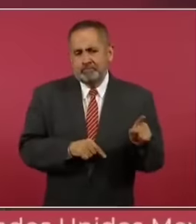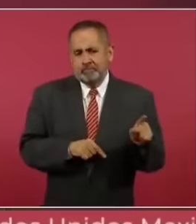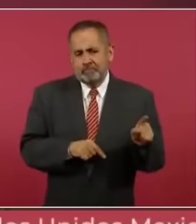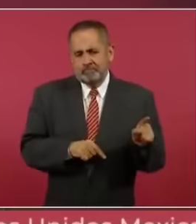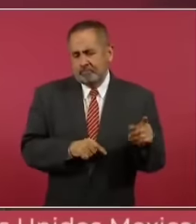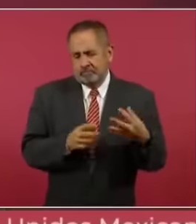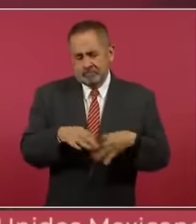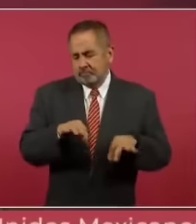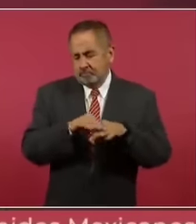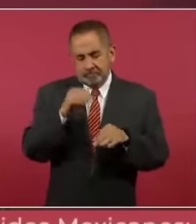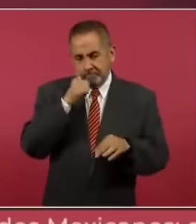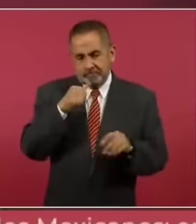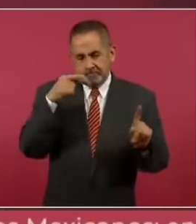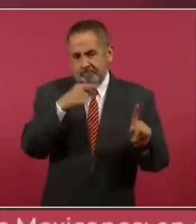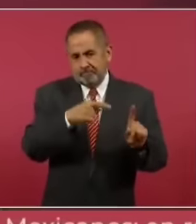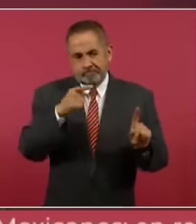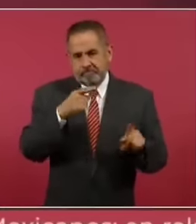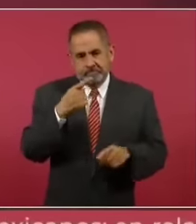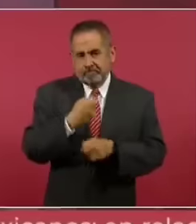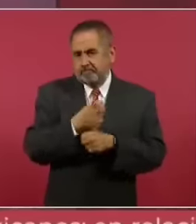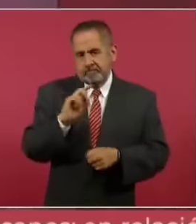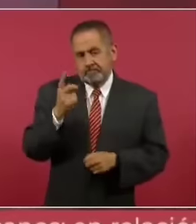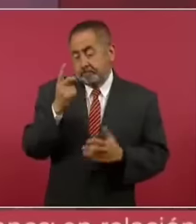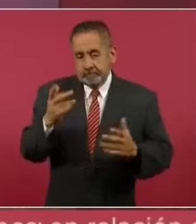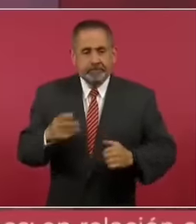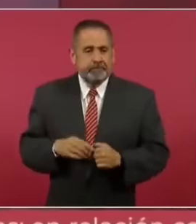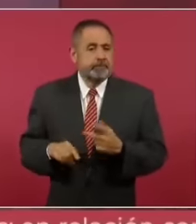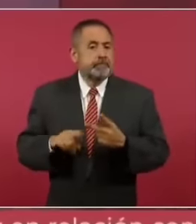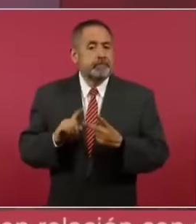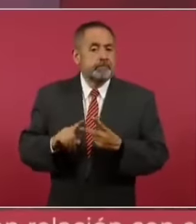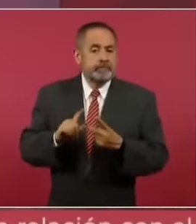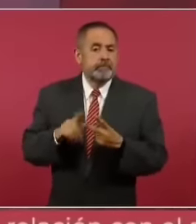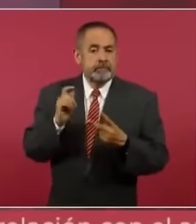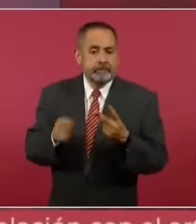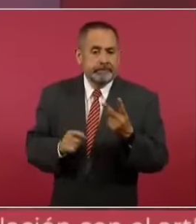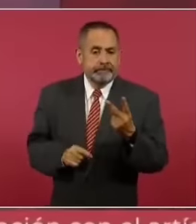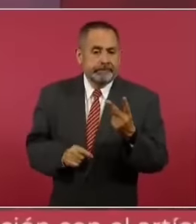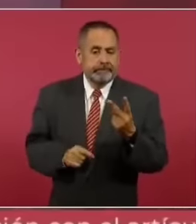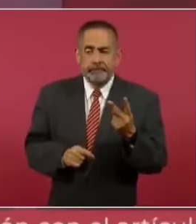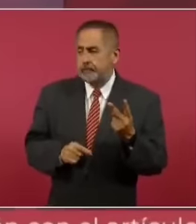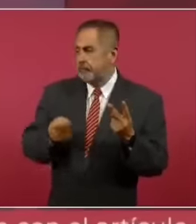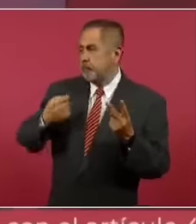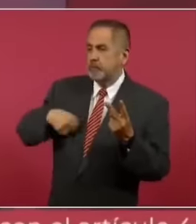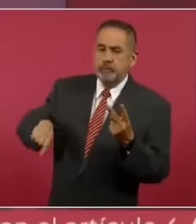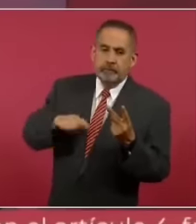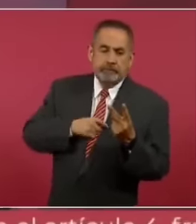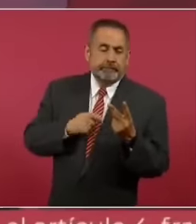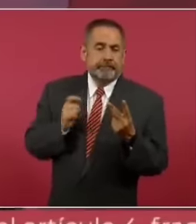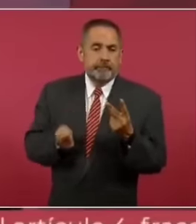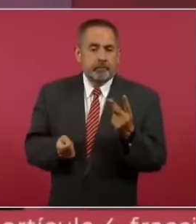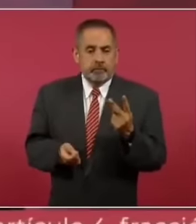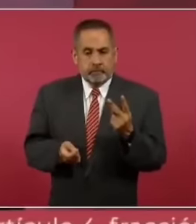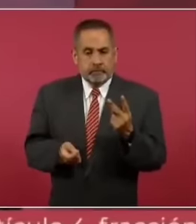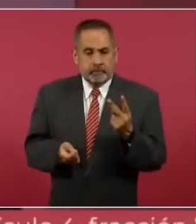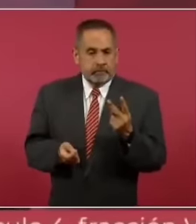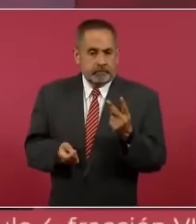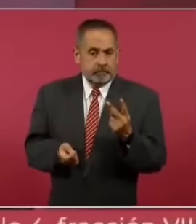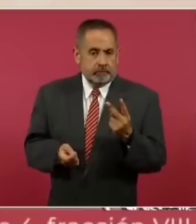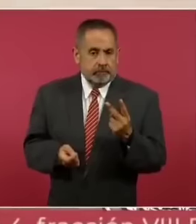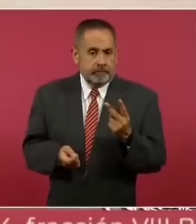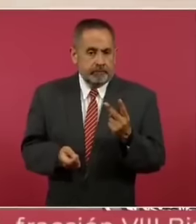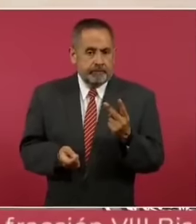importante en el mundo. Lo segundo es que nosotros tenemos